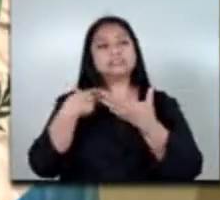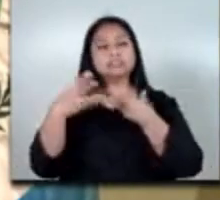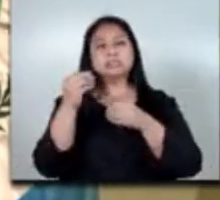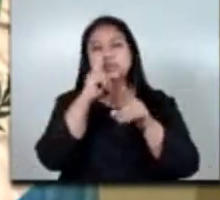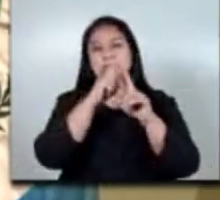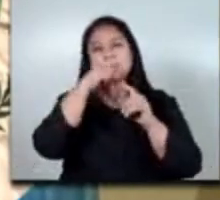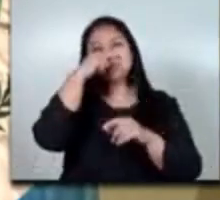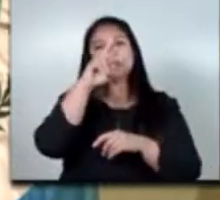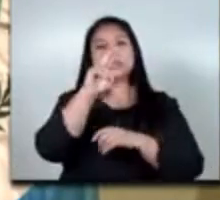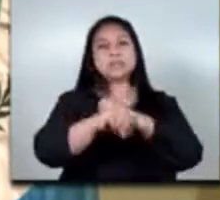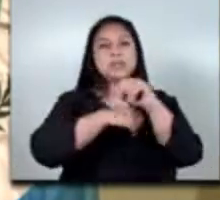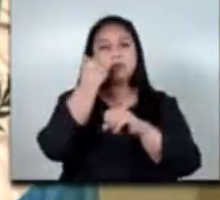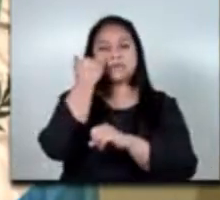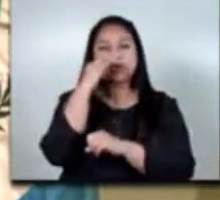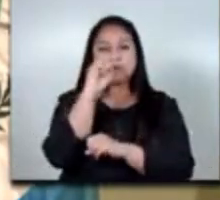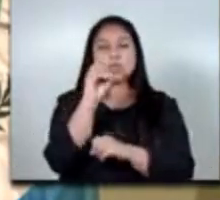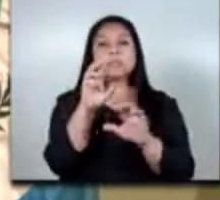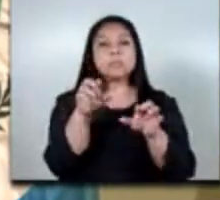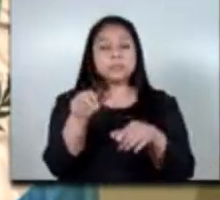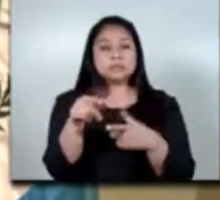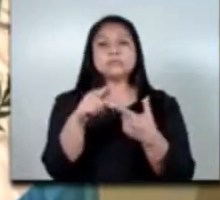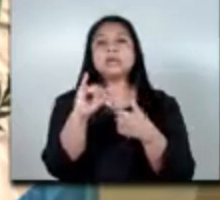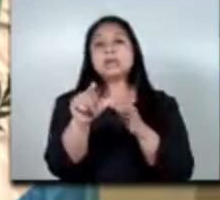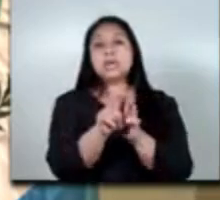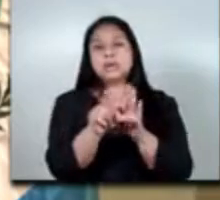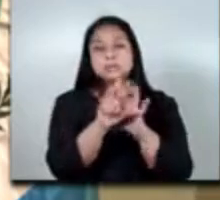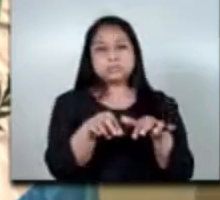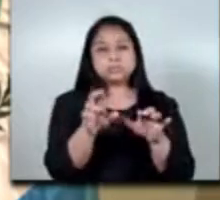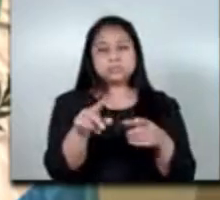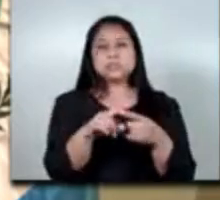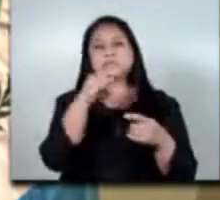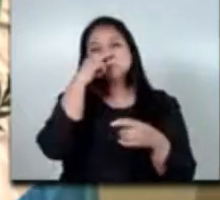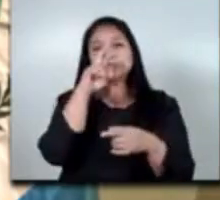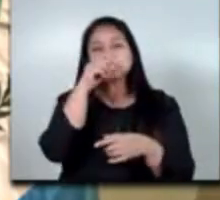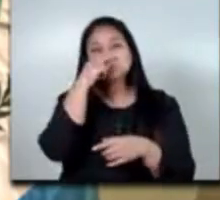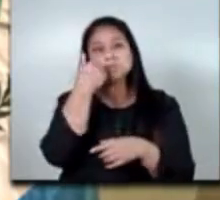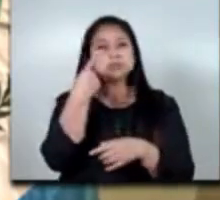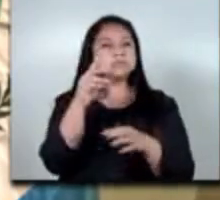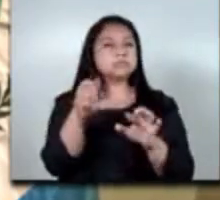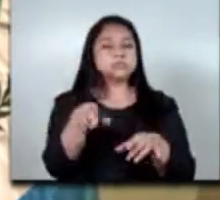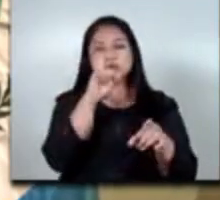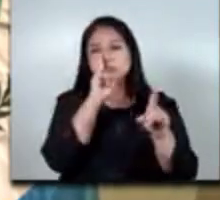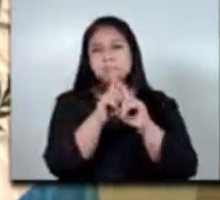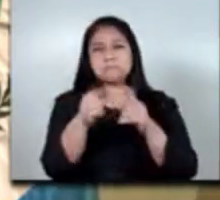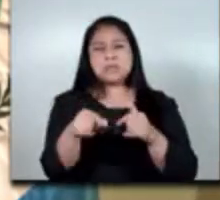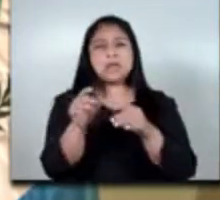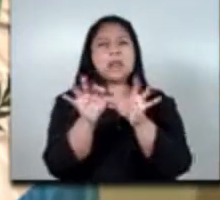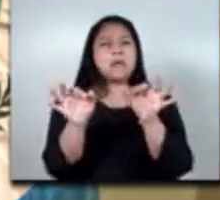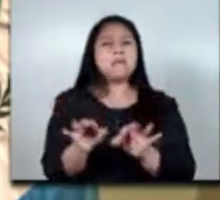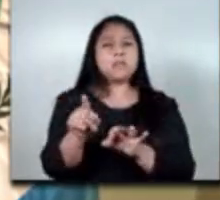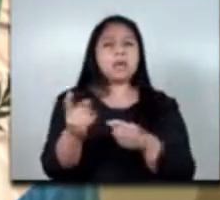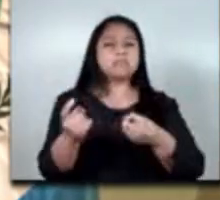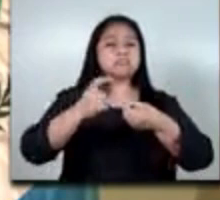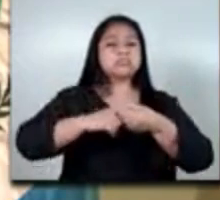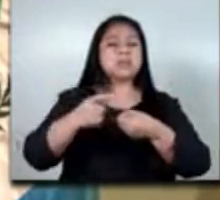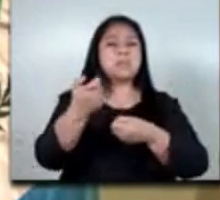migrantes la trata de personas y las prácticas poco escrupulosas en la contratación por eso ahora